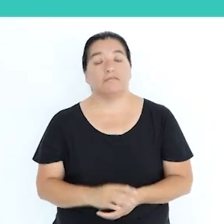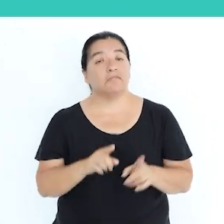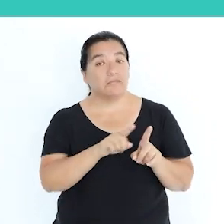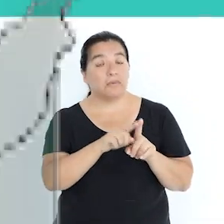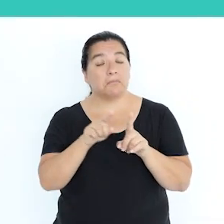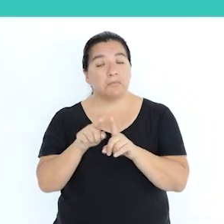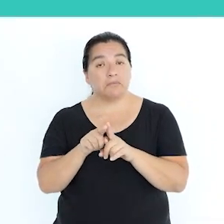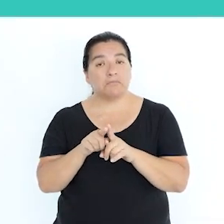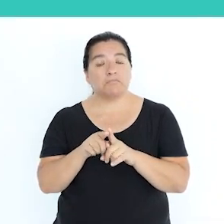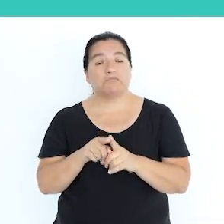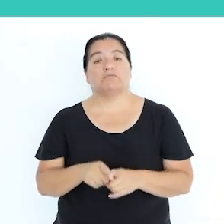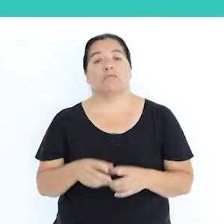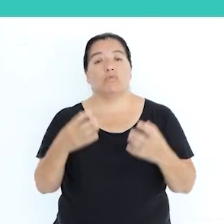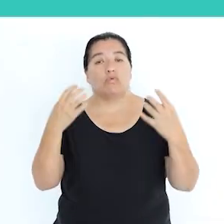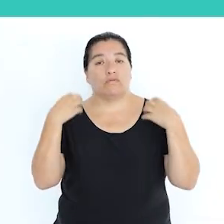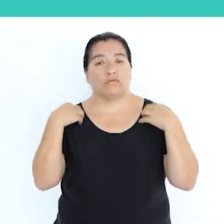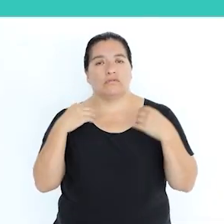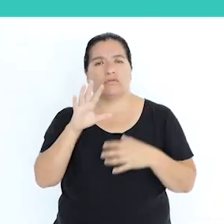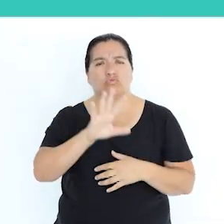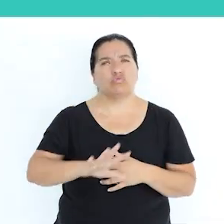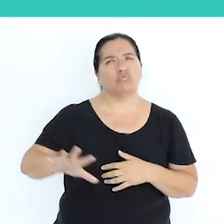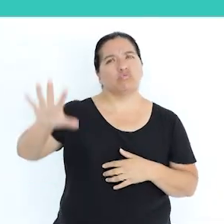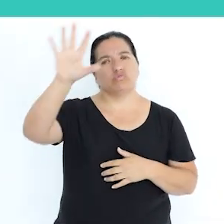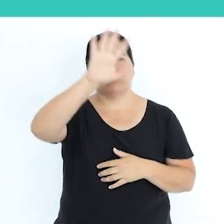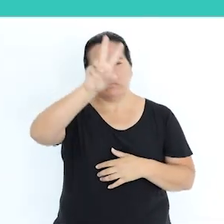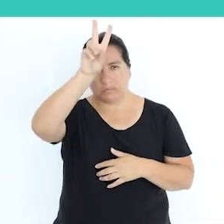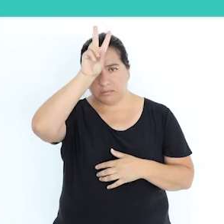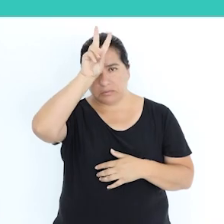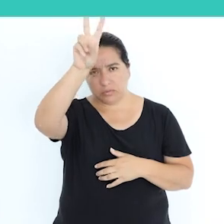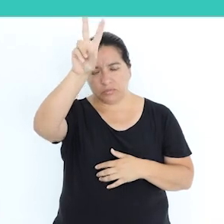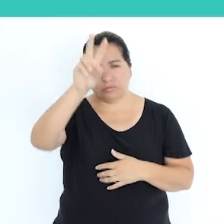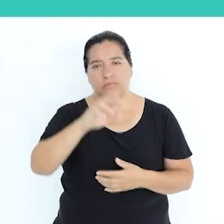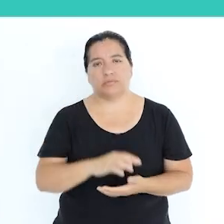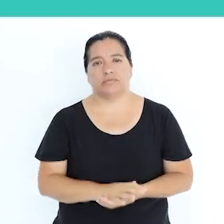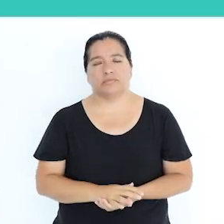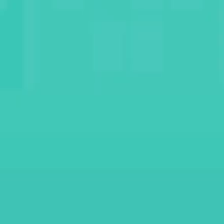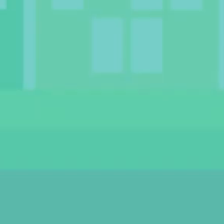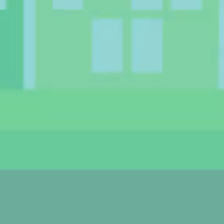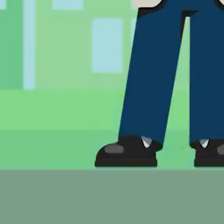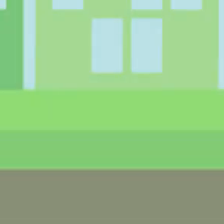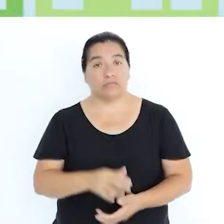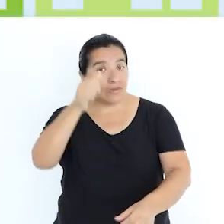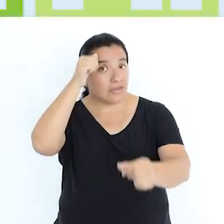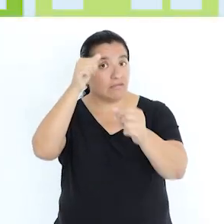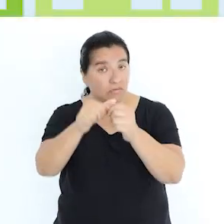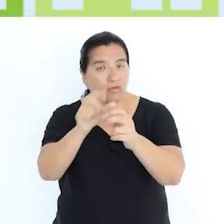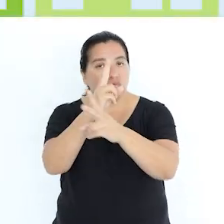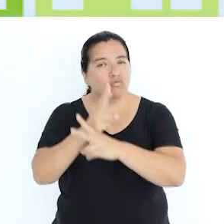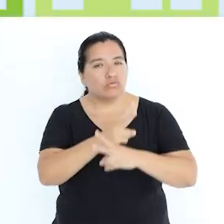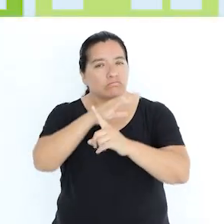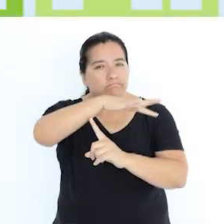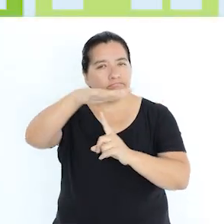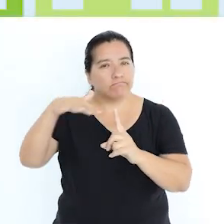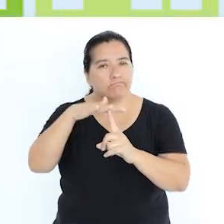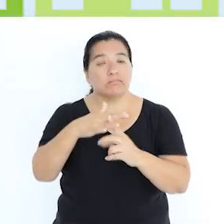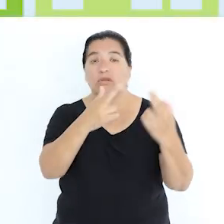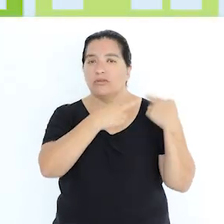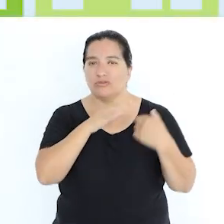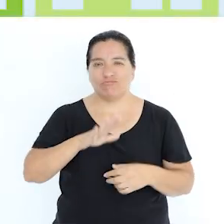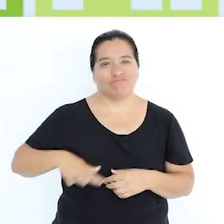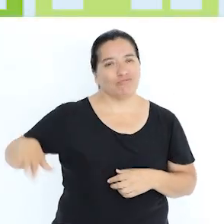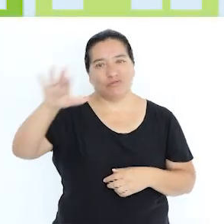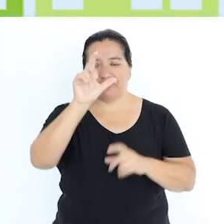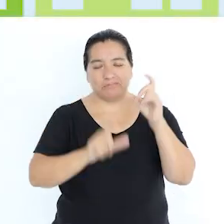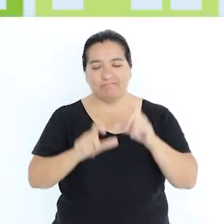Y a través de nuestras oficinas desconcentradas y de enlace en todo el país. Recuerda que el cuidado del ambiente es